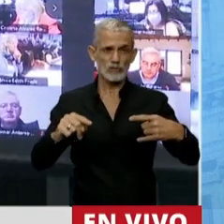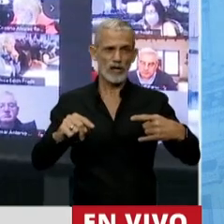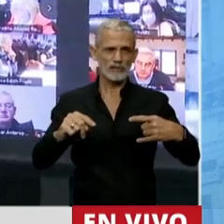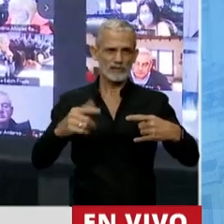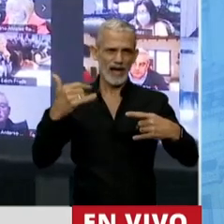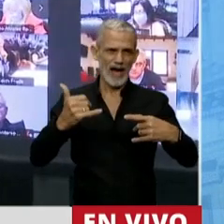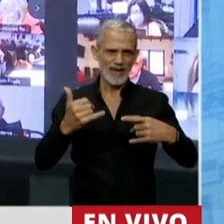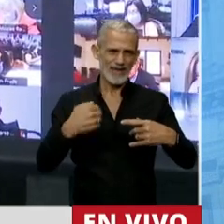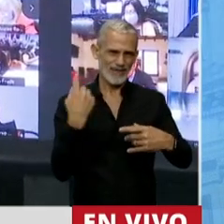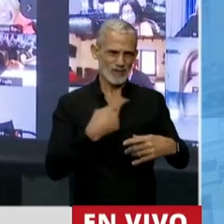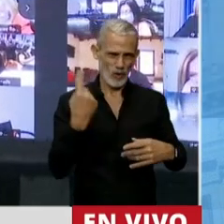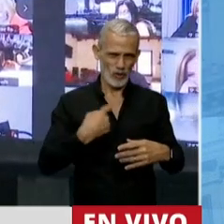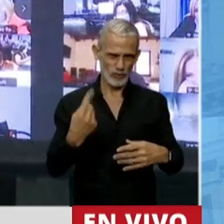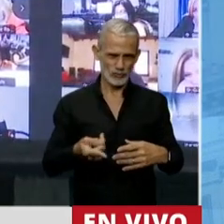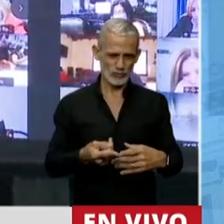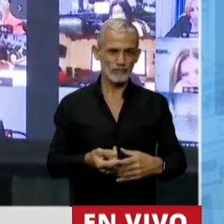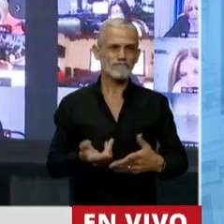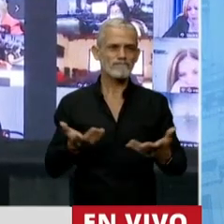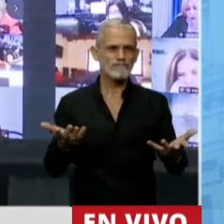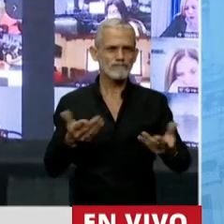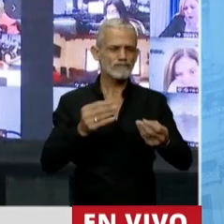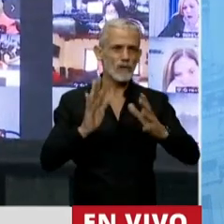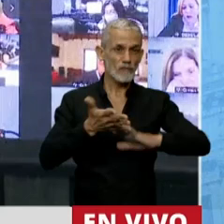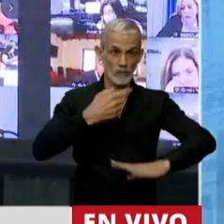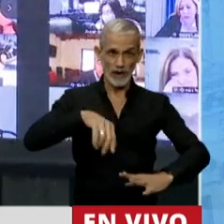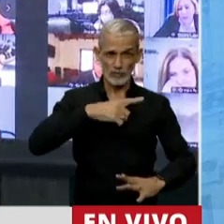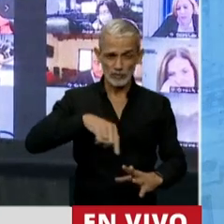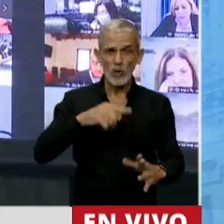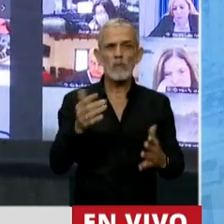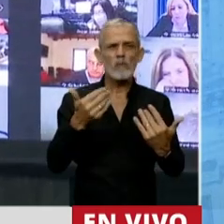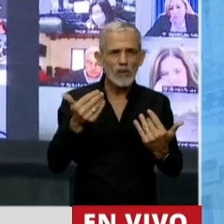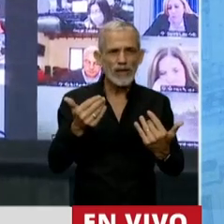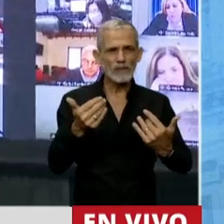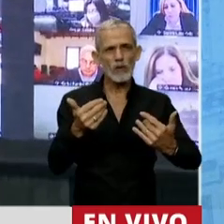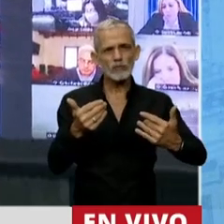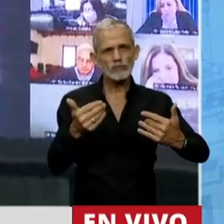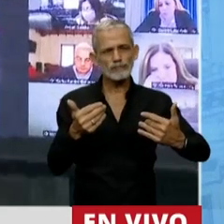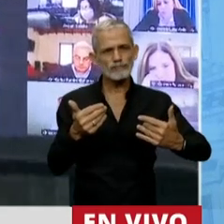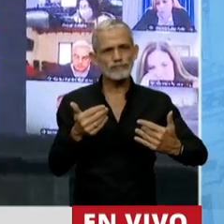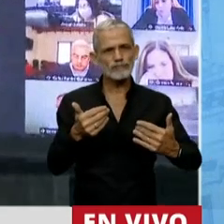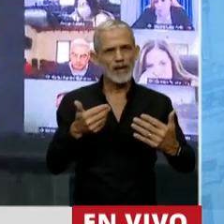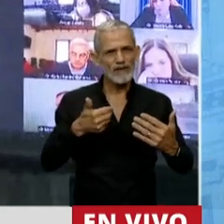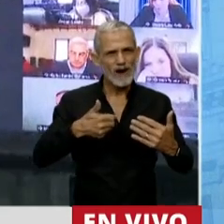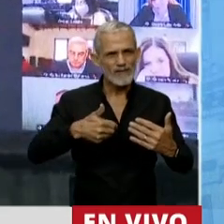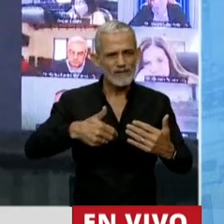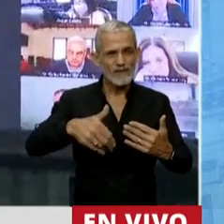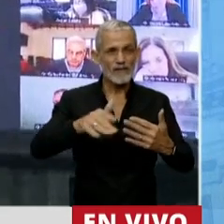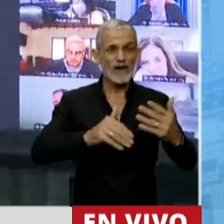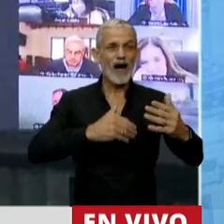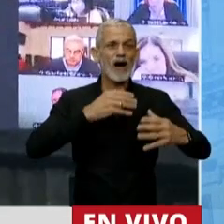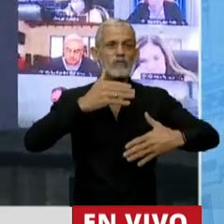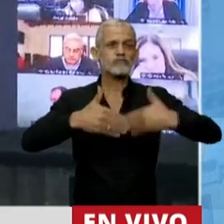a ver de qué manera vamos encaminándonos a un desarrollo